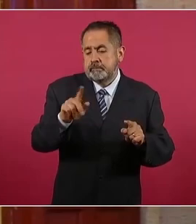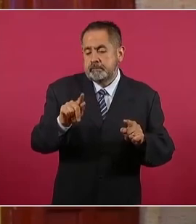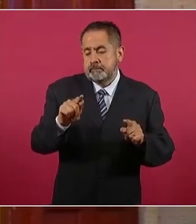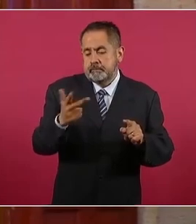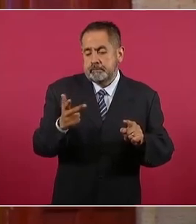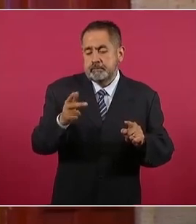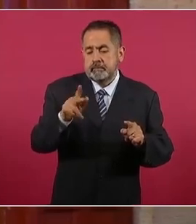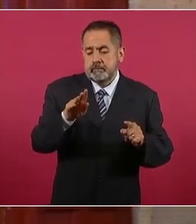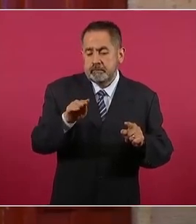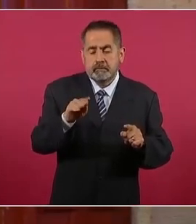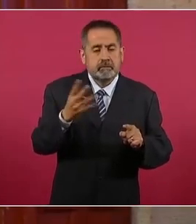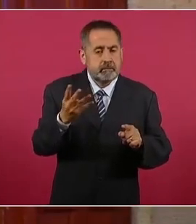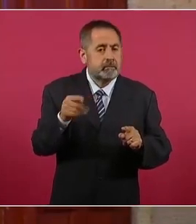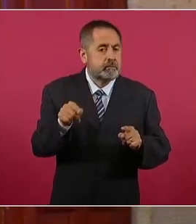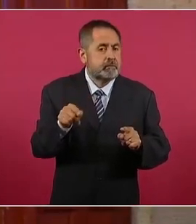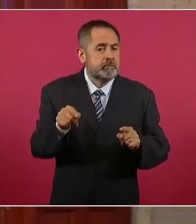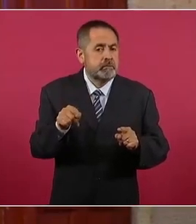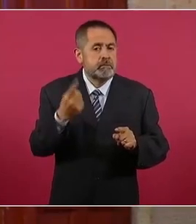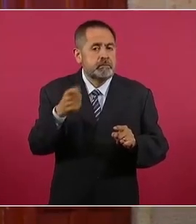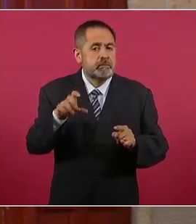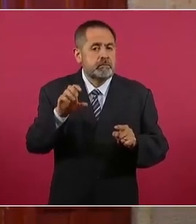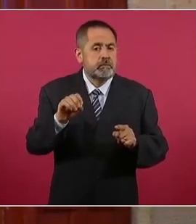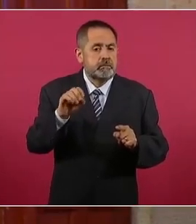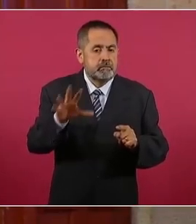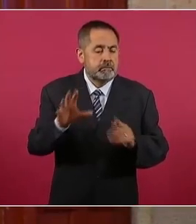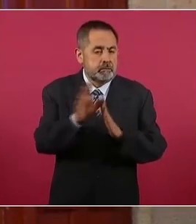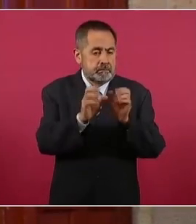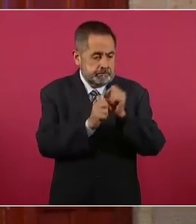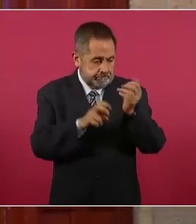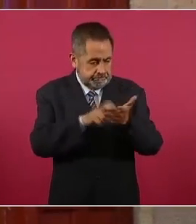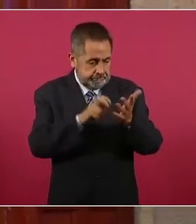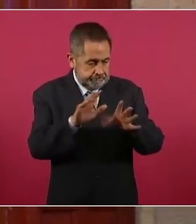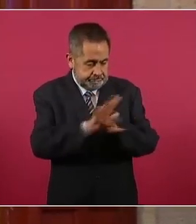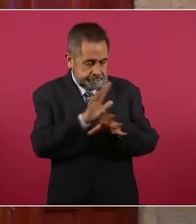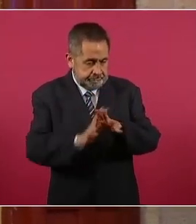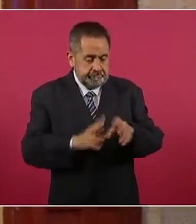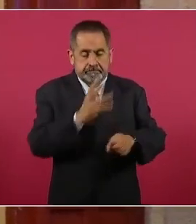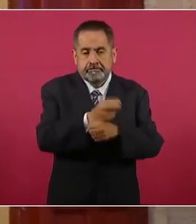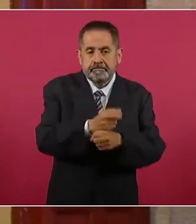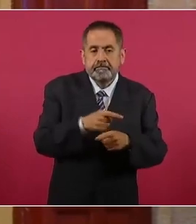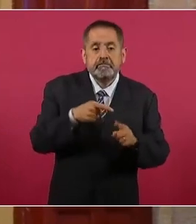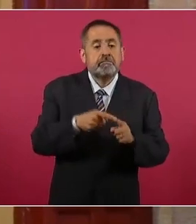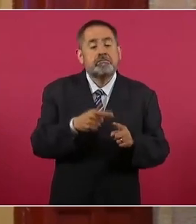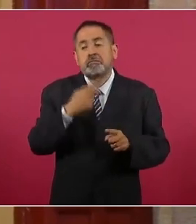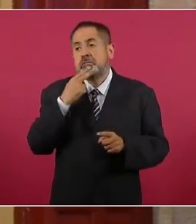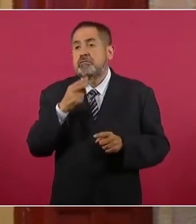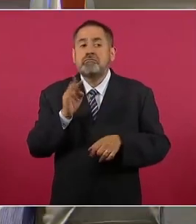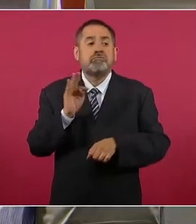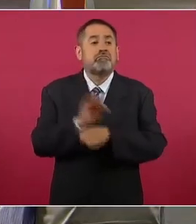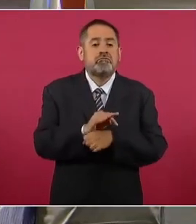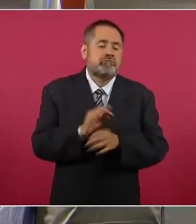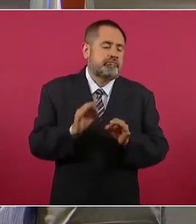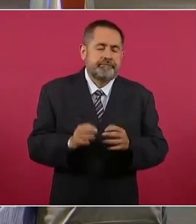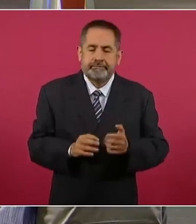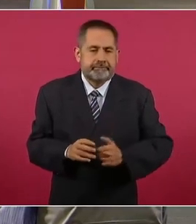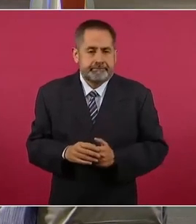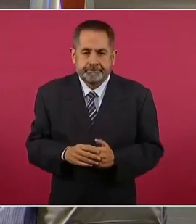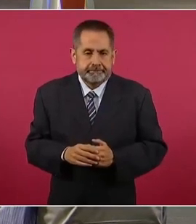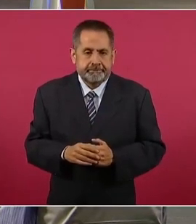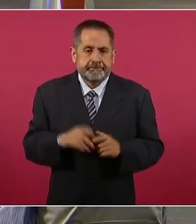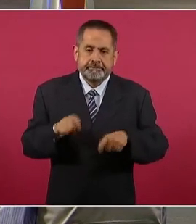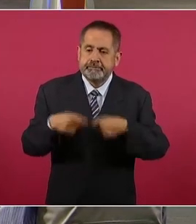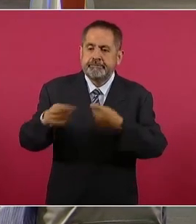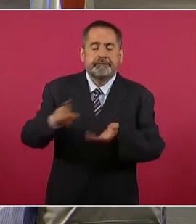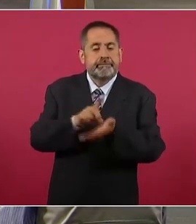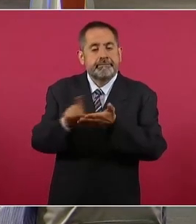78, 94 y 105 de la Constitución. Estas modificaciones garantizan los